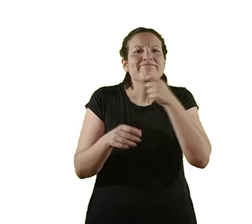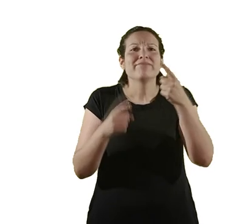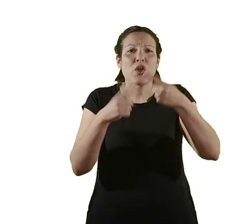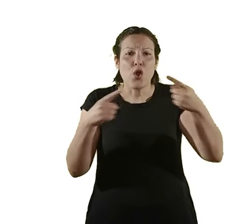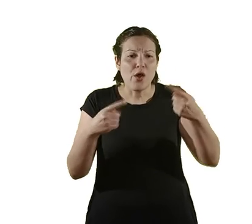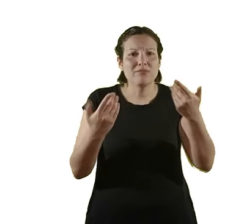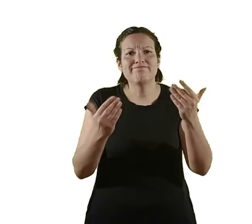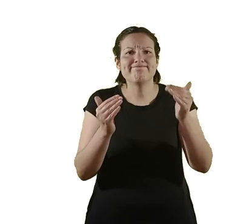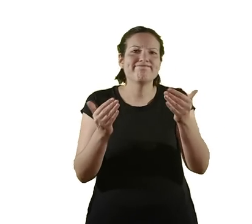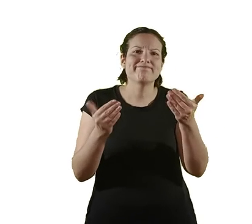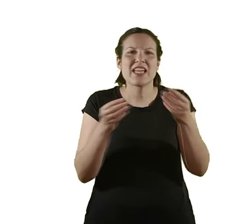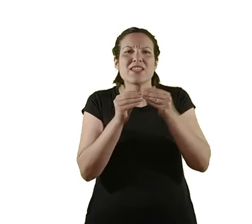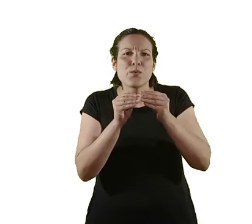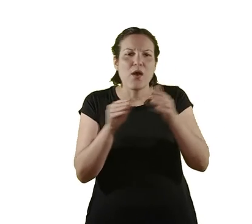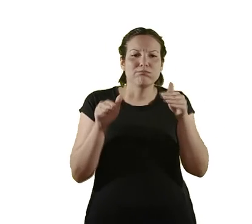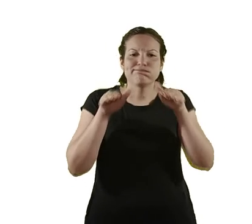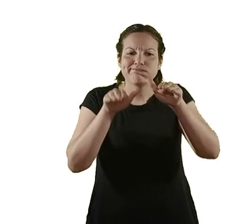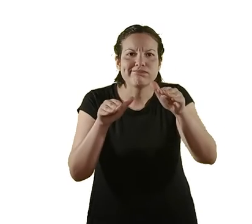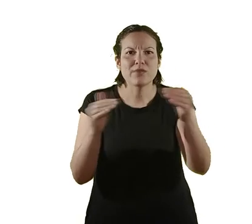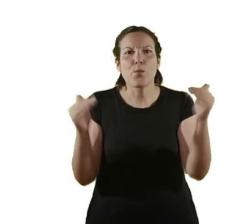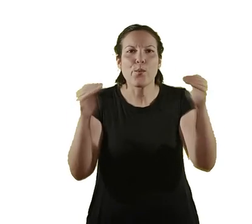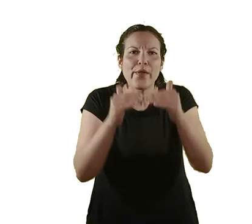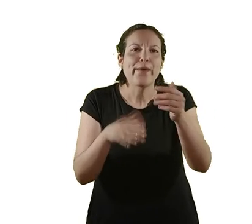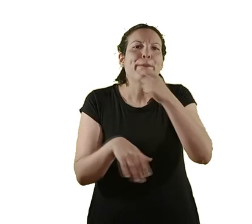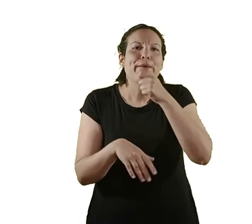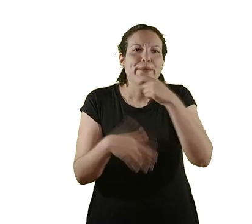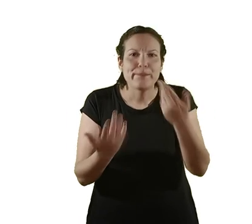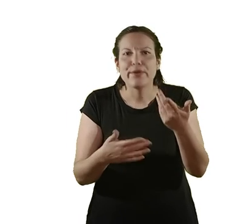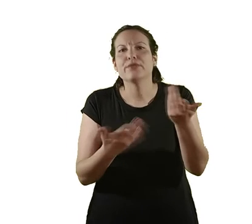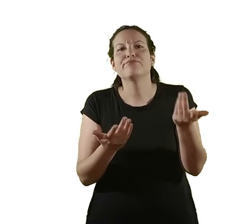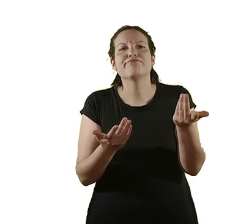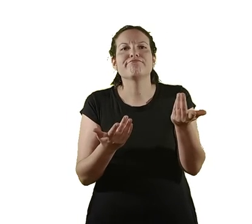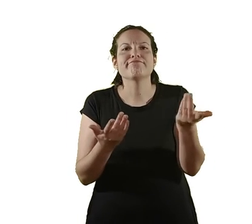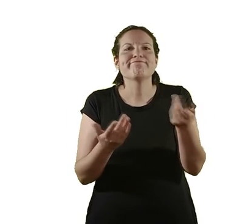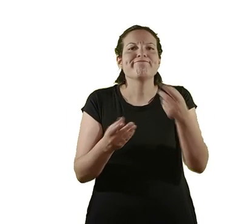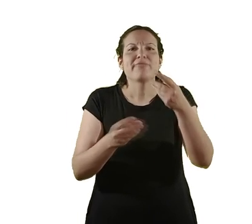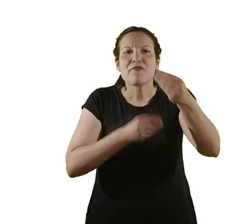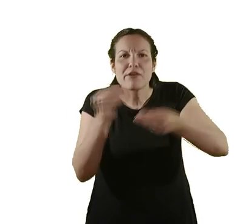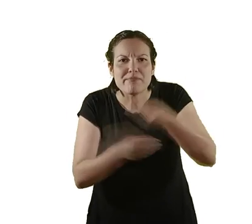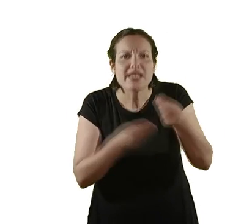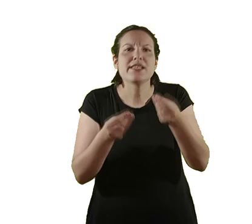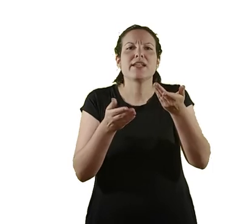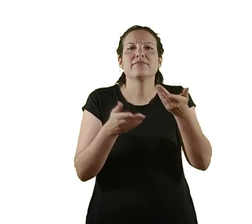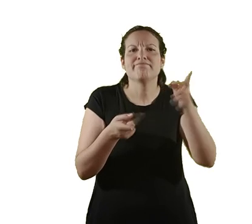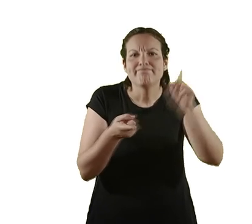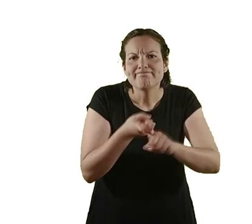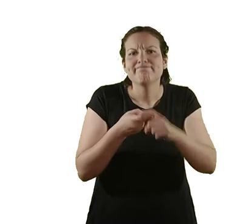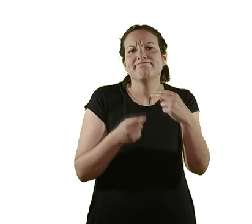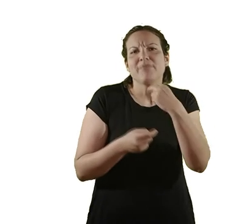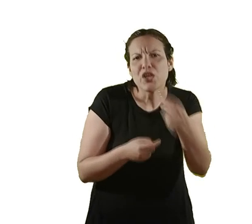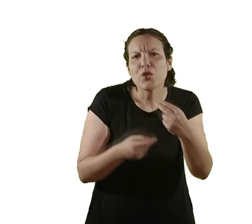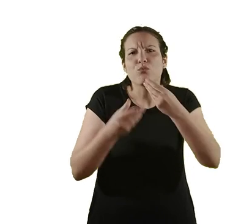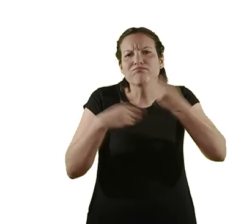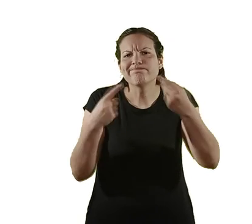situaciones en términos de, por ejemplo, tener familia, estar casada y tener hijos o